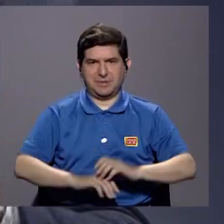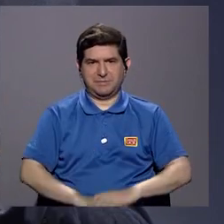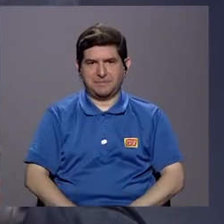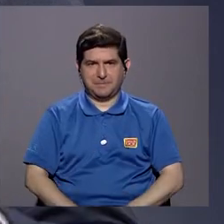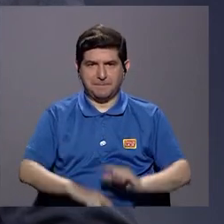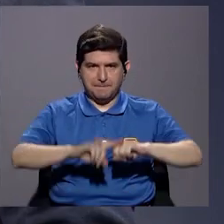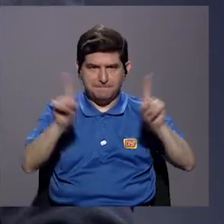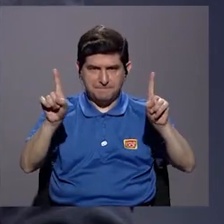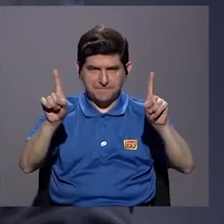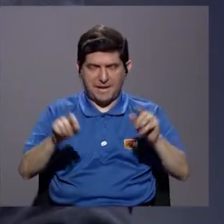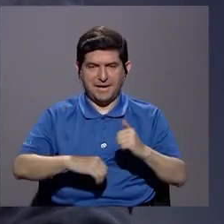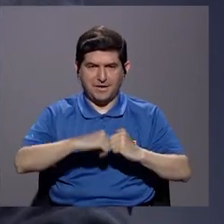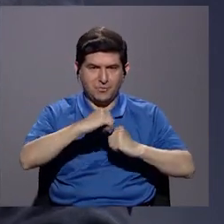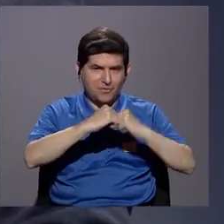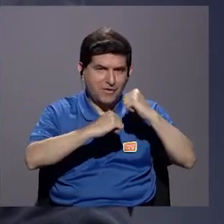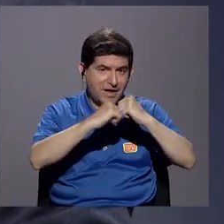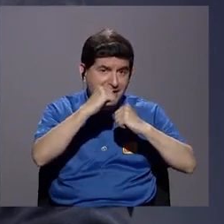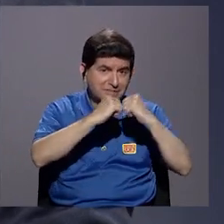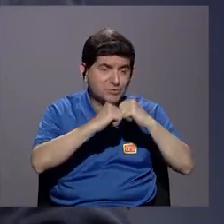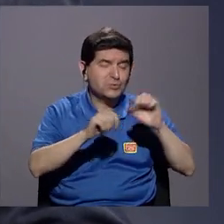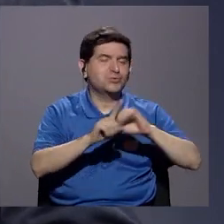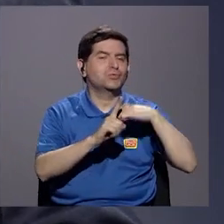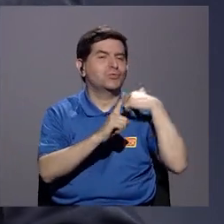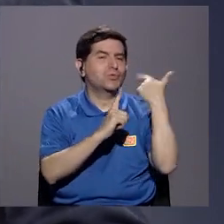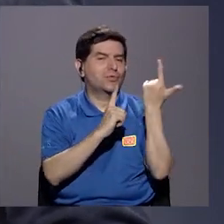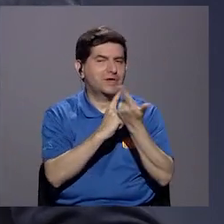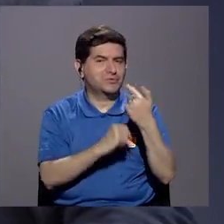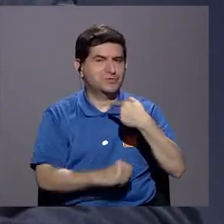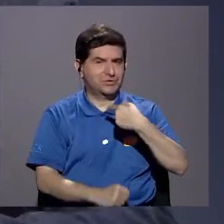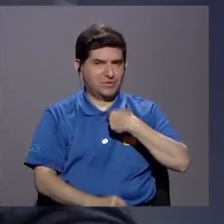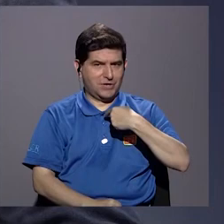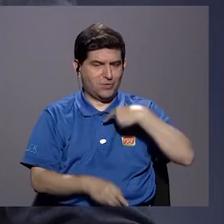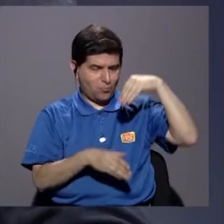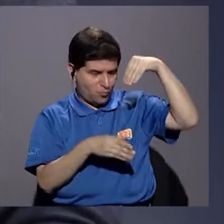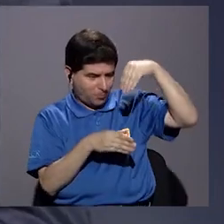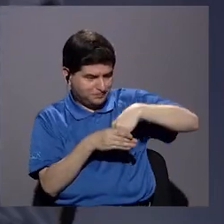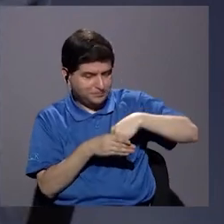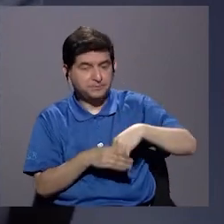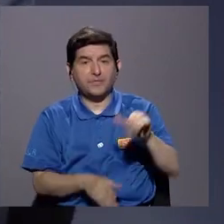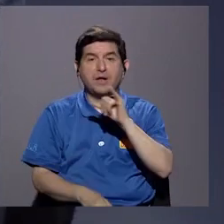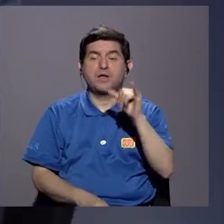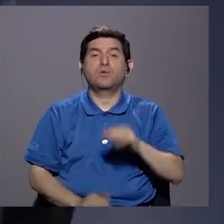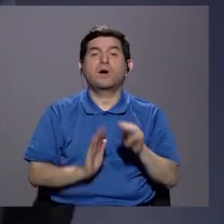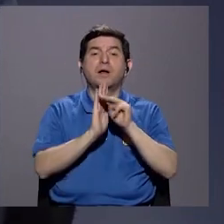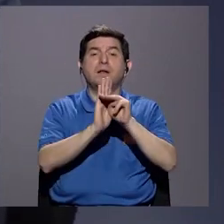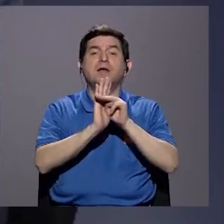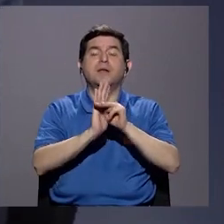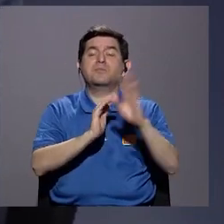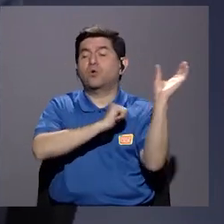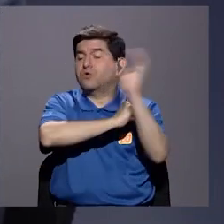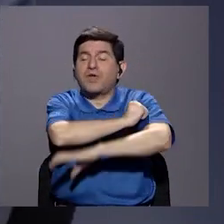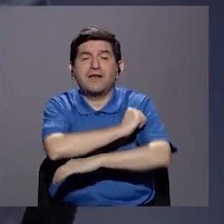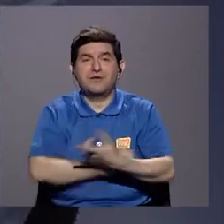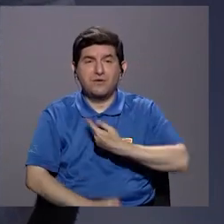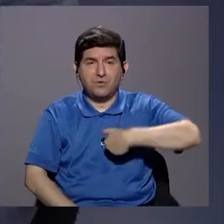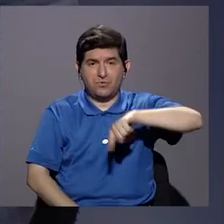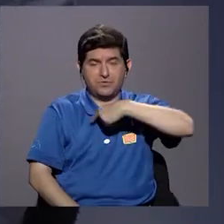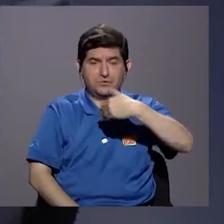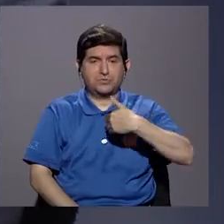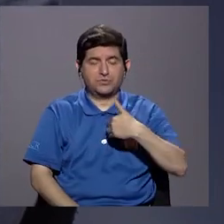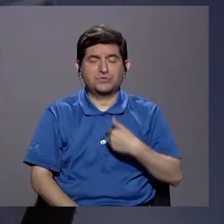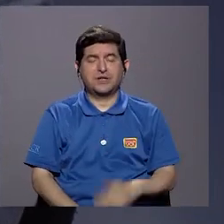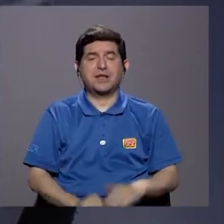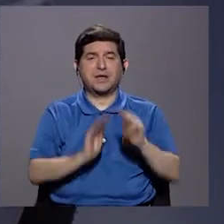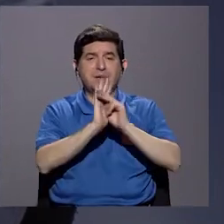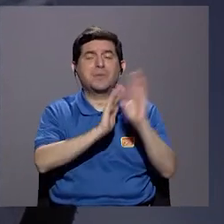Pero bueno, hay una cuestión que tiene que ver con la estructura social en la que uno está incerto, pero también con el modelo punitivo. Es decir, si nosotros tenemos